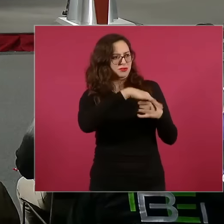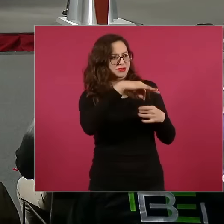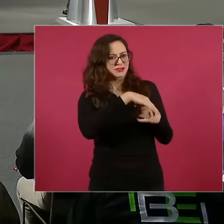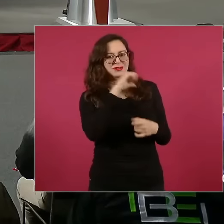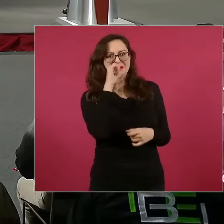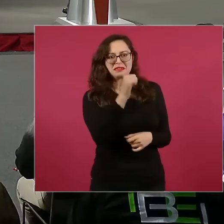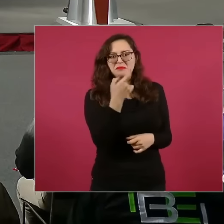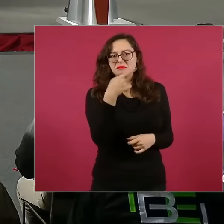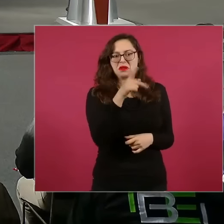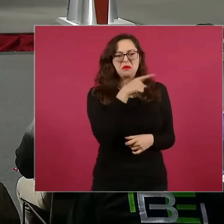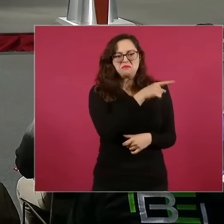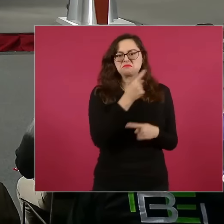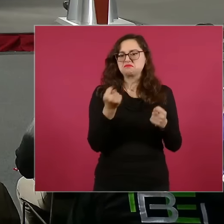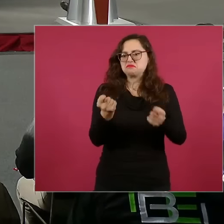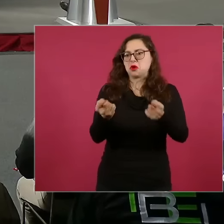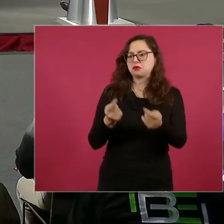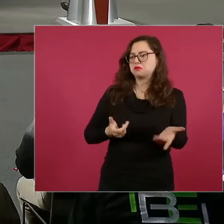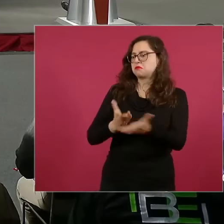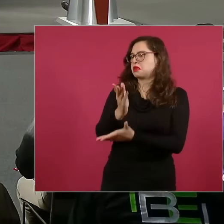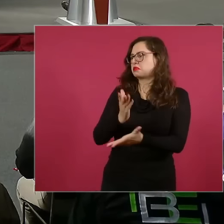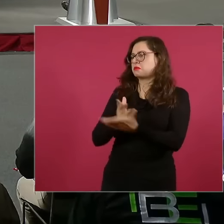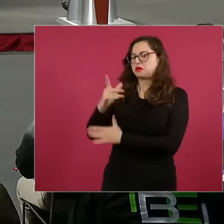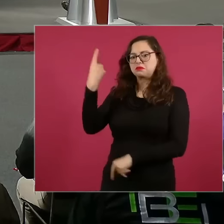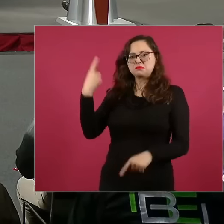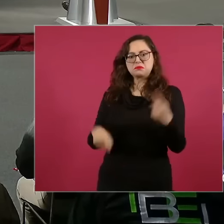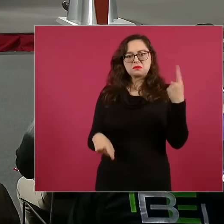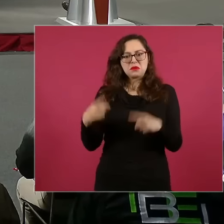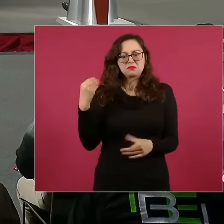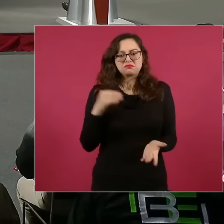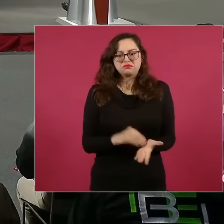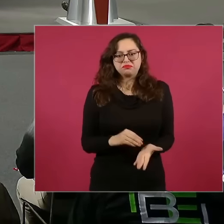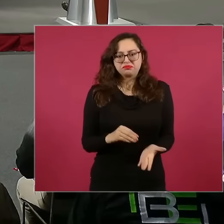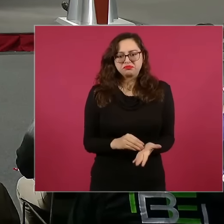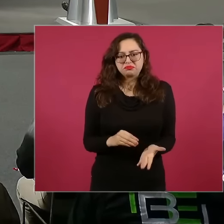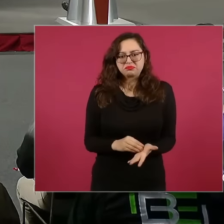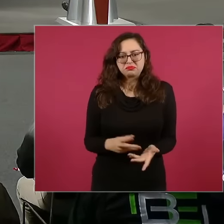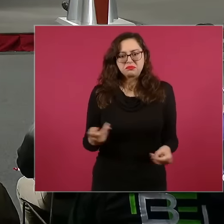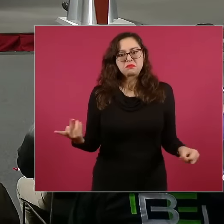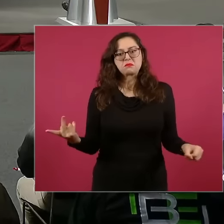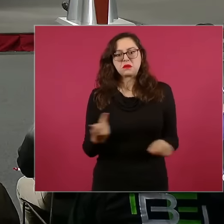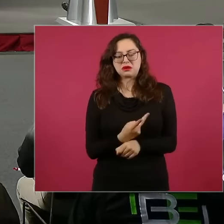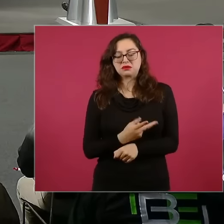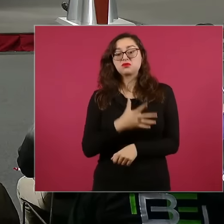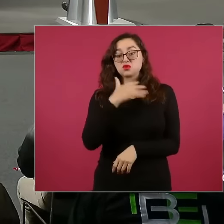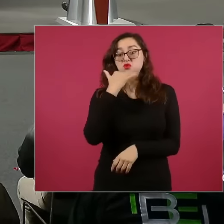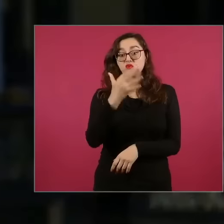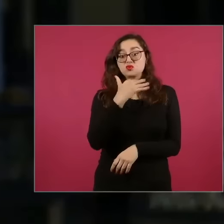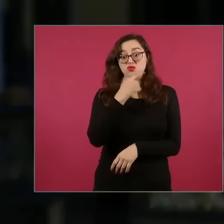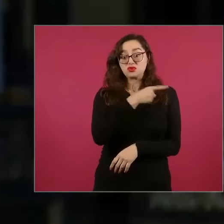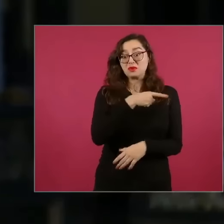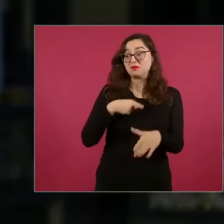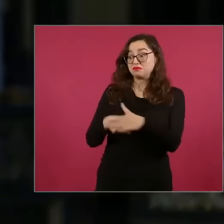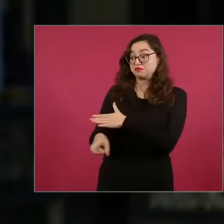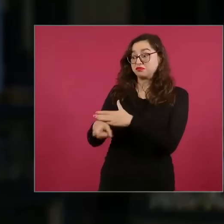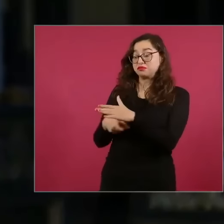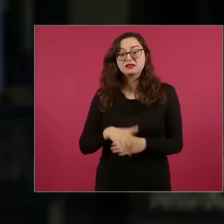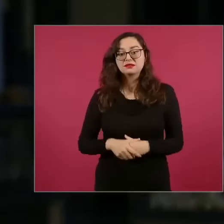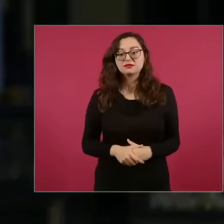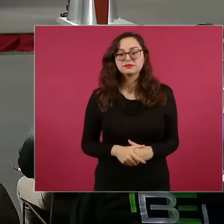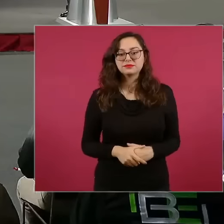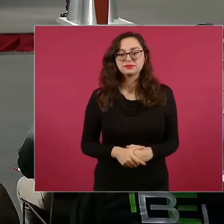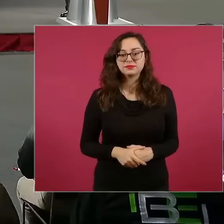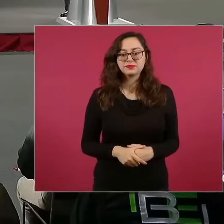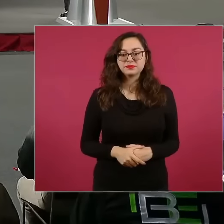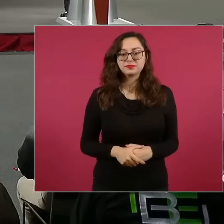una injerencia en la vida pública pues se trata también de casos de corrupción de estos ministros jueces y magistrados.